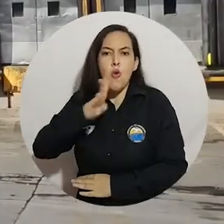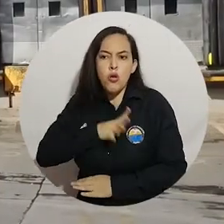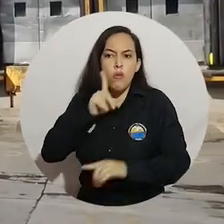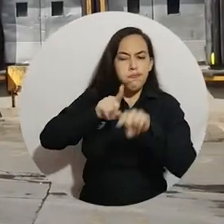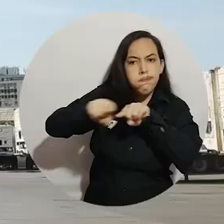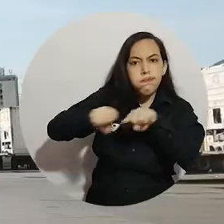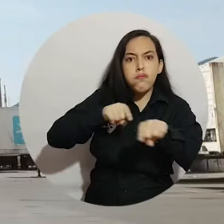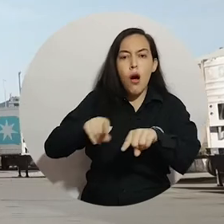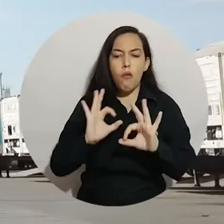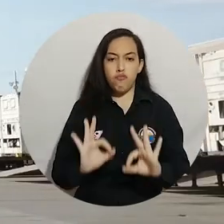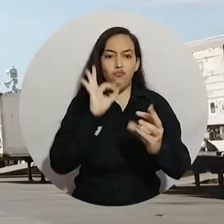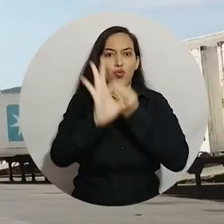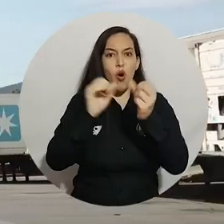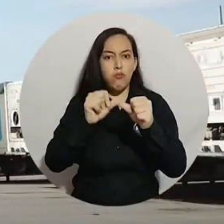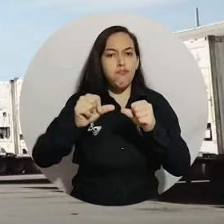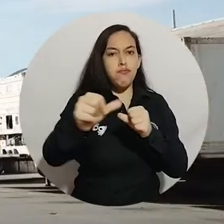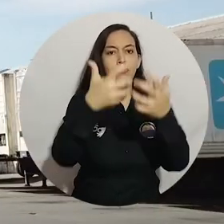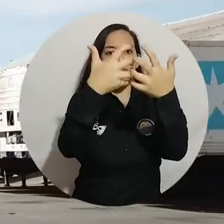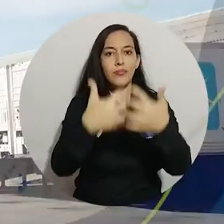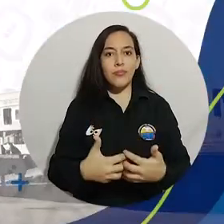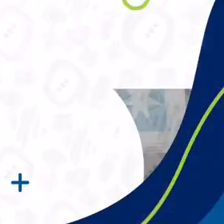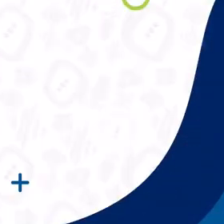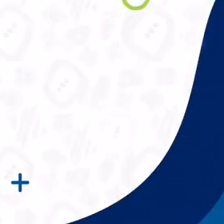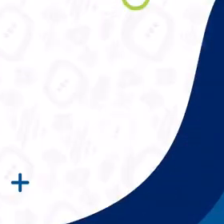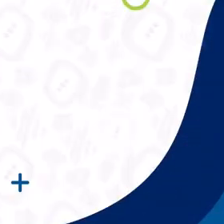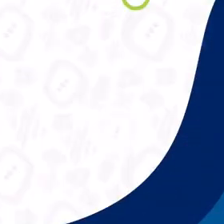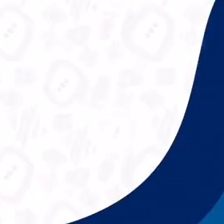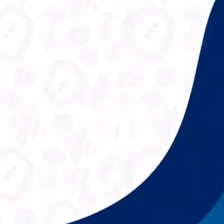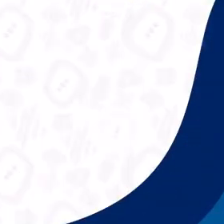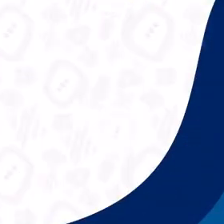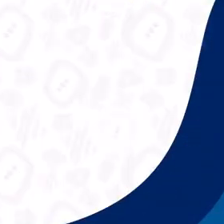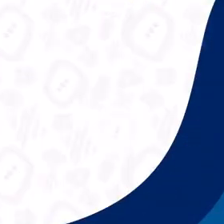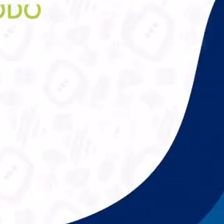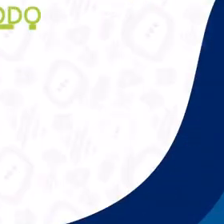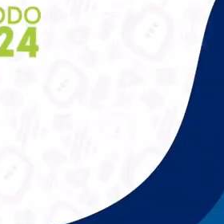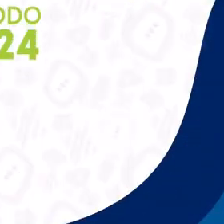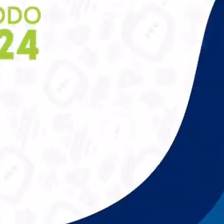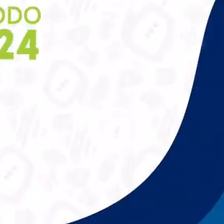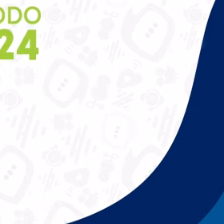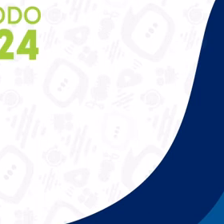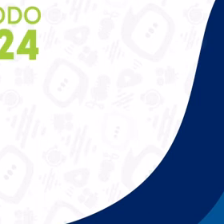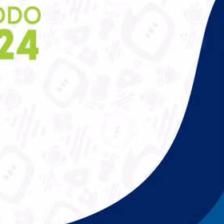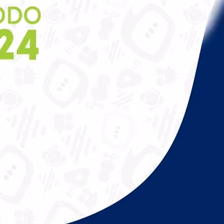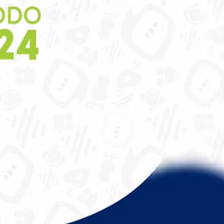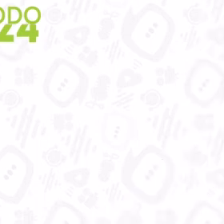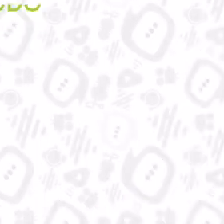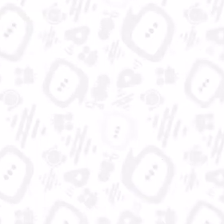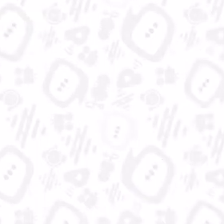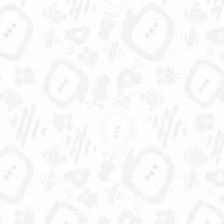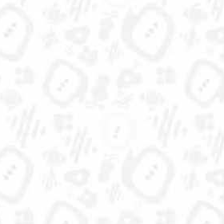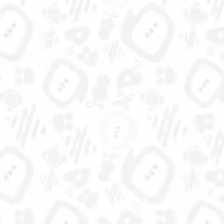competitividad, rentabilidad y sostenibilidad de las empresas. Universidad del Magdalena, aún más